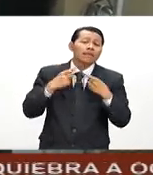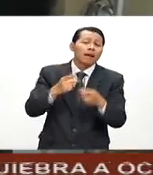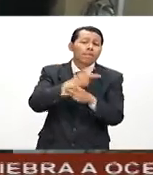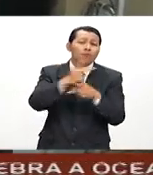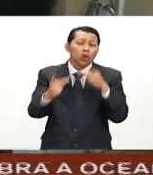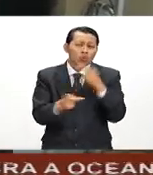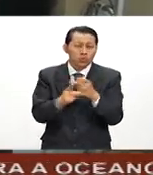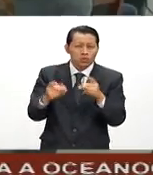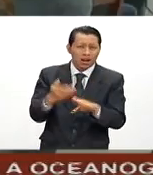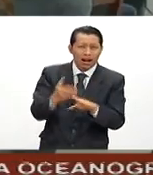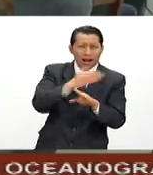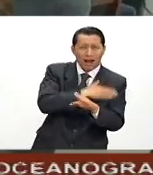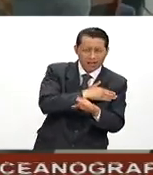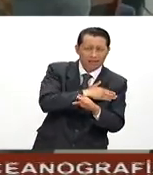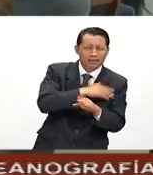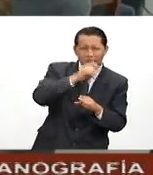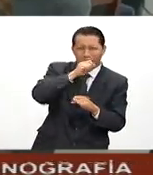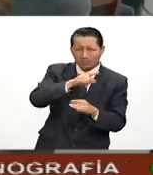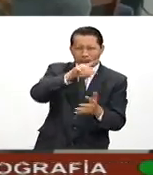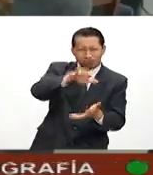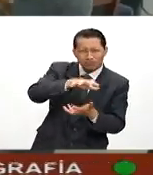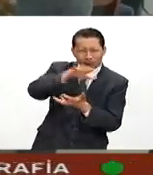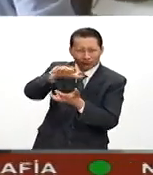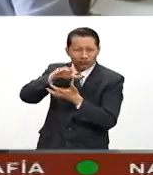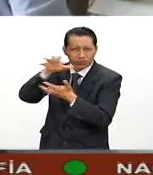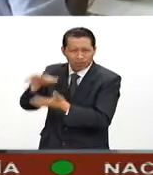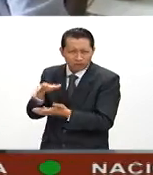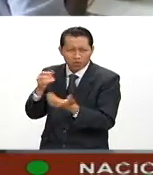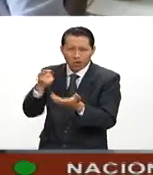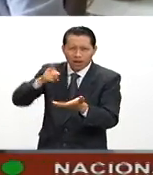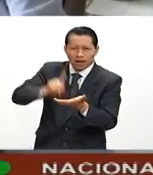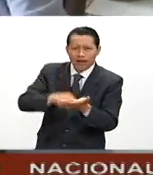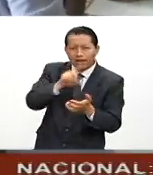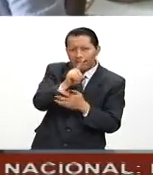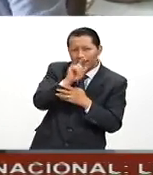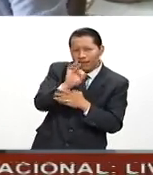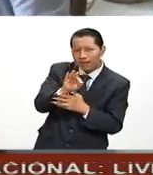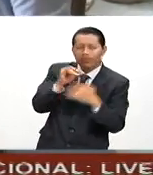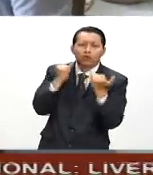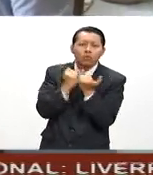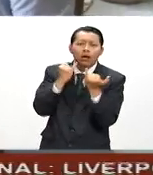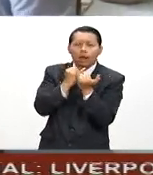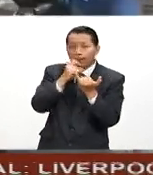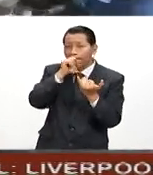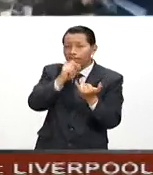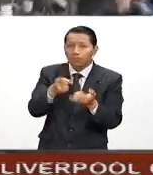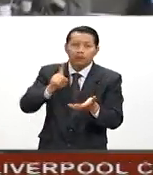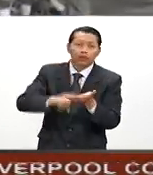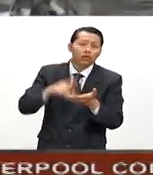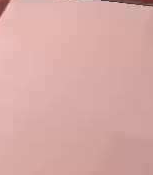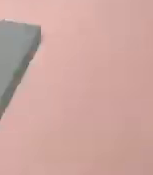recolectados en los centros de acopio, instalados en el DIF y en el Congreso de Puebla.